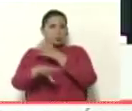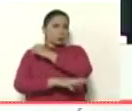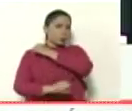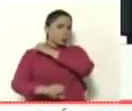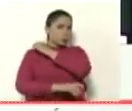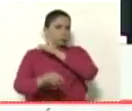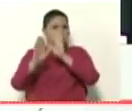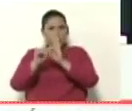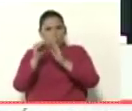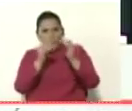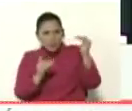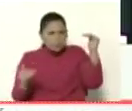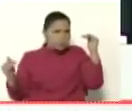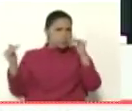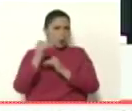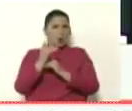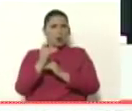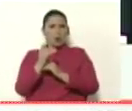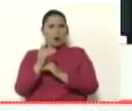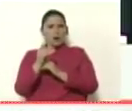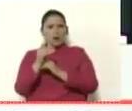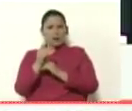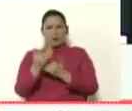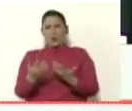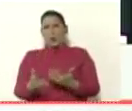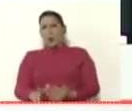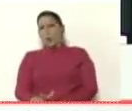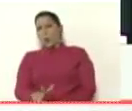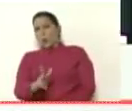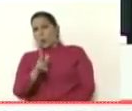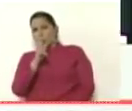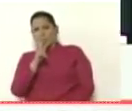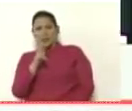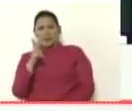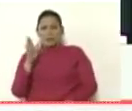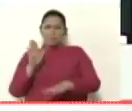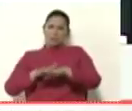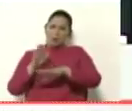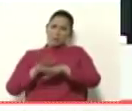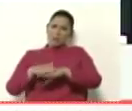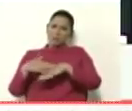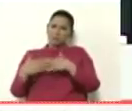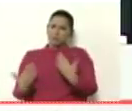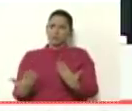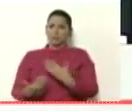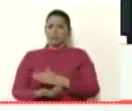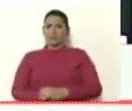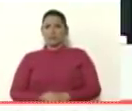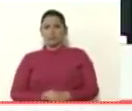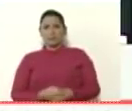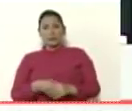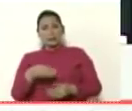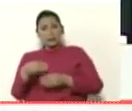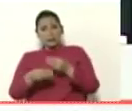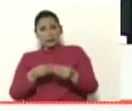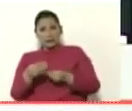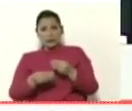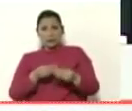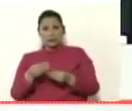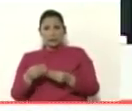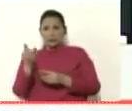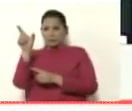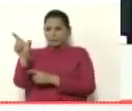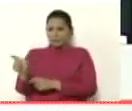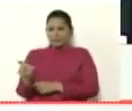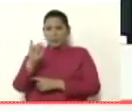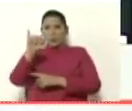nivel la putrefacción de los hechos directamente perpetrados por el señor